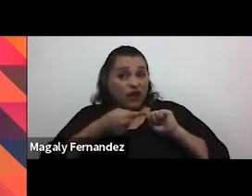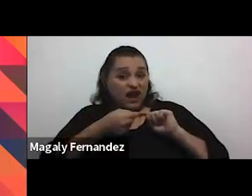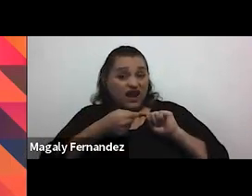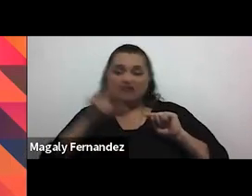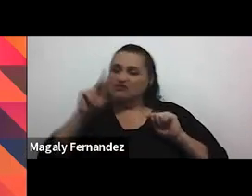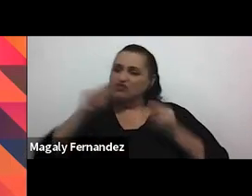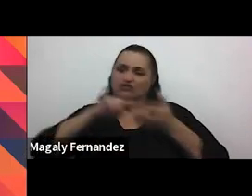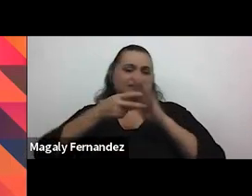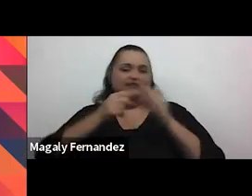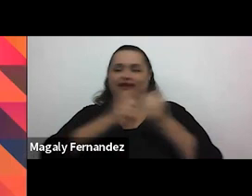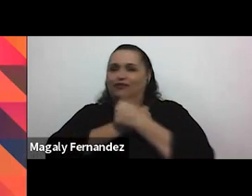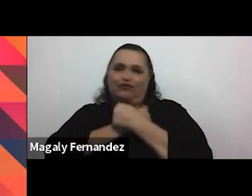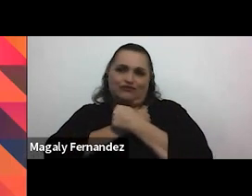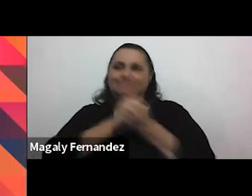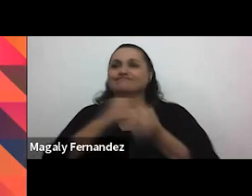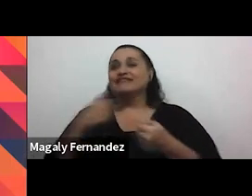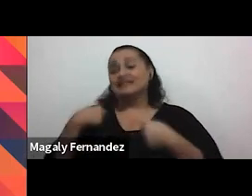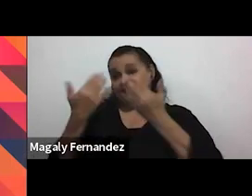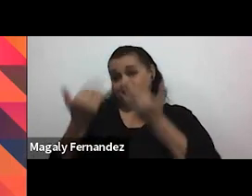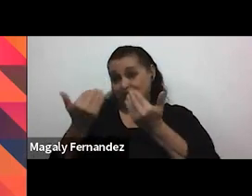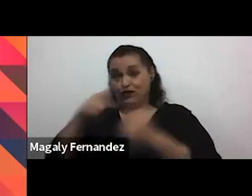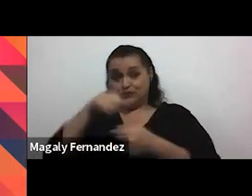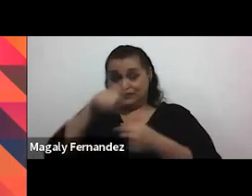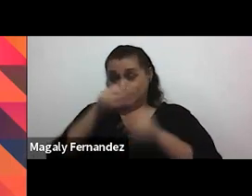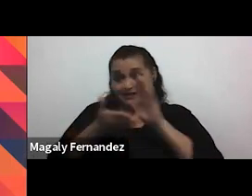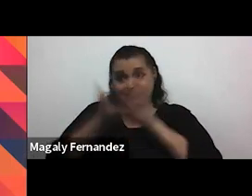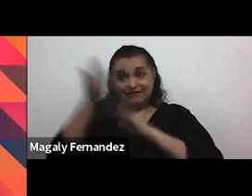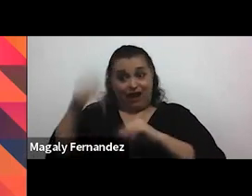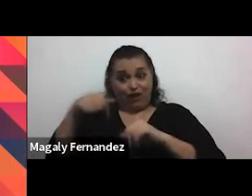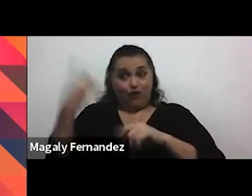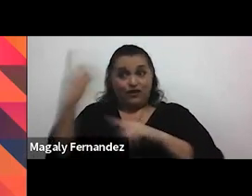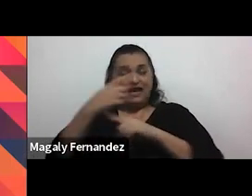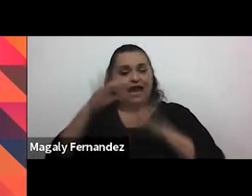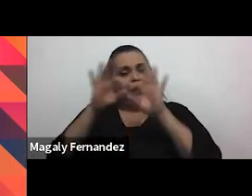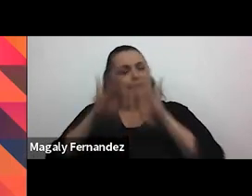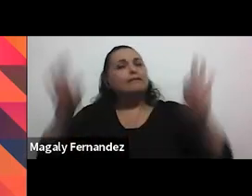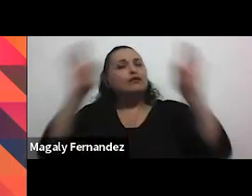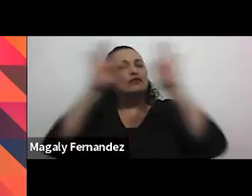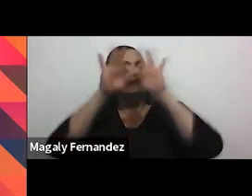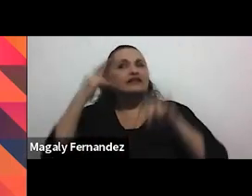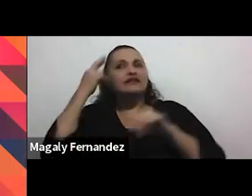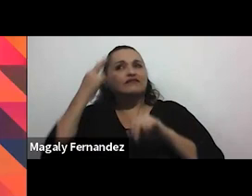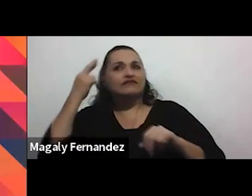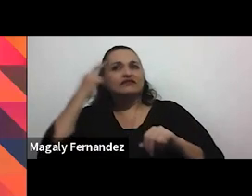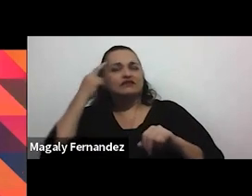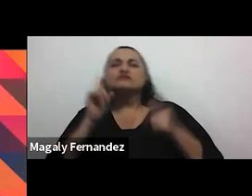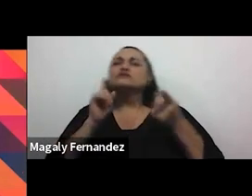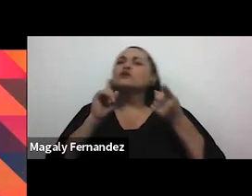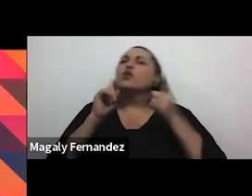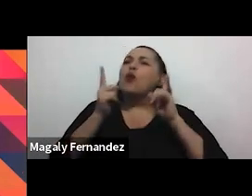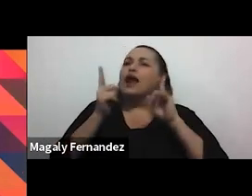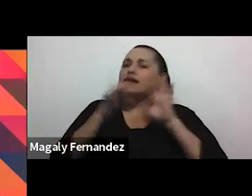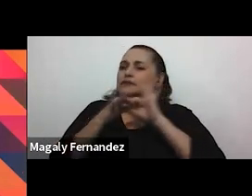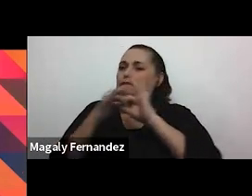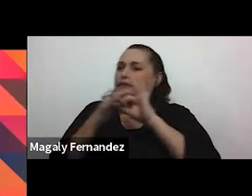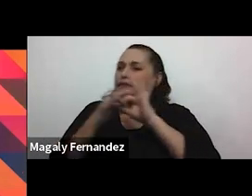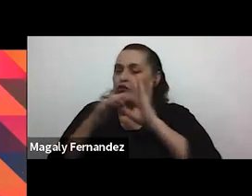amor espero que se puedan ir el día de hoy con importantes reflexiones en cuanto a cuáles son esos vínculos que